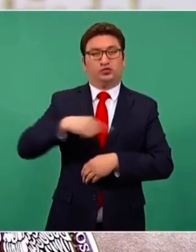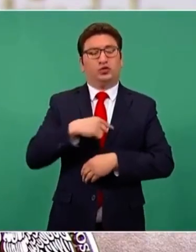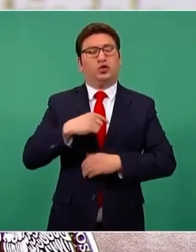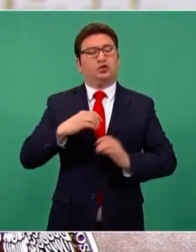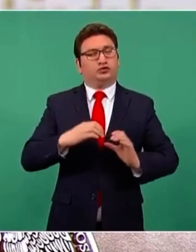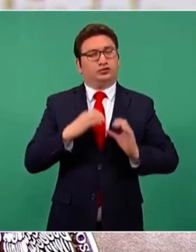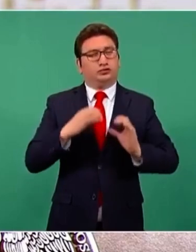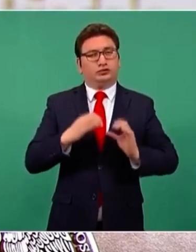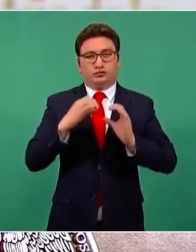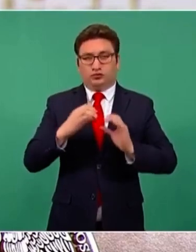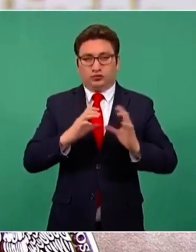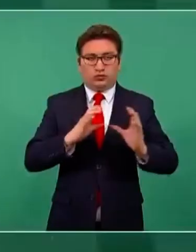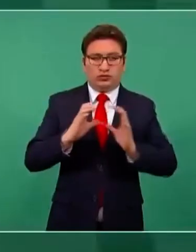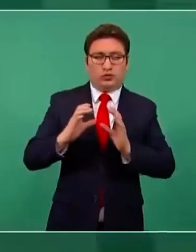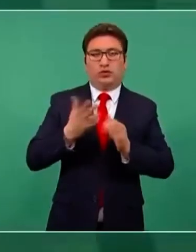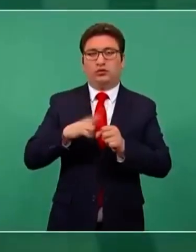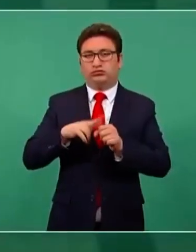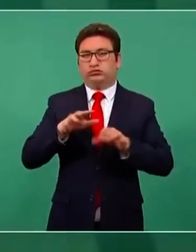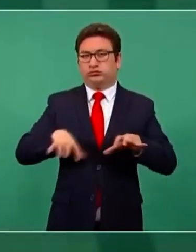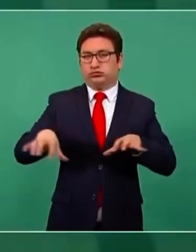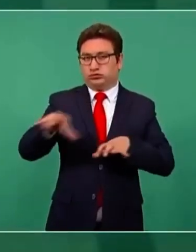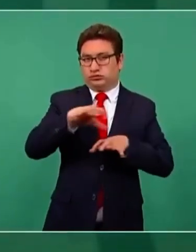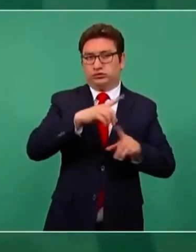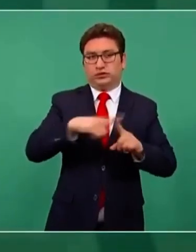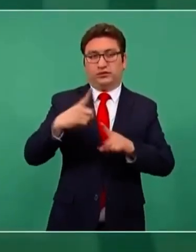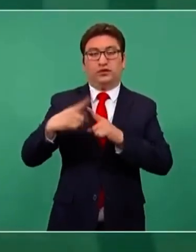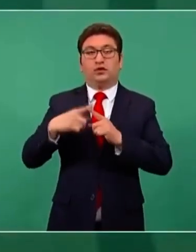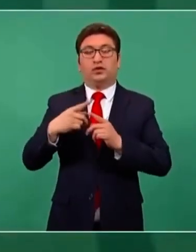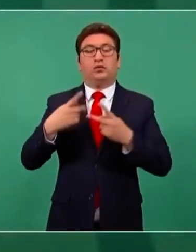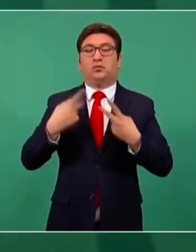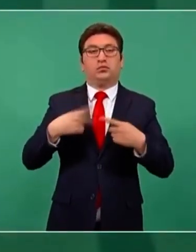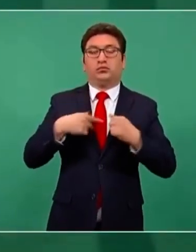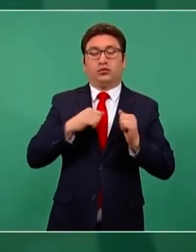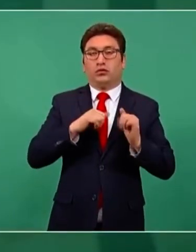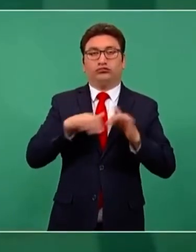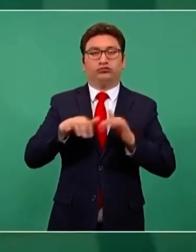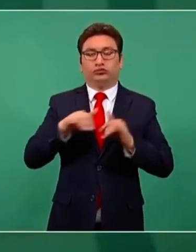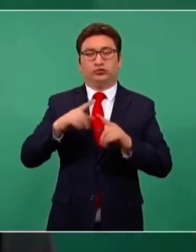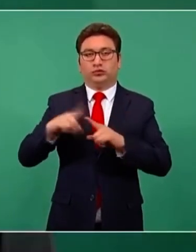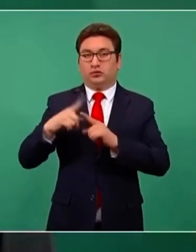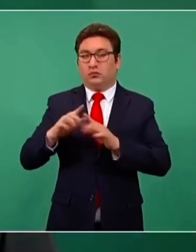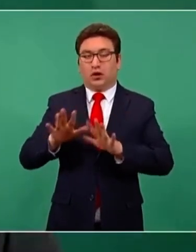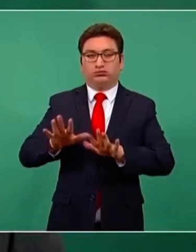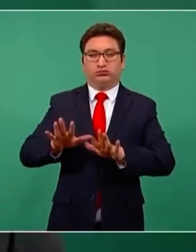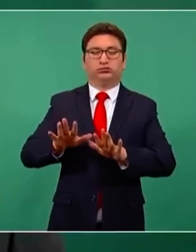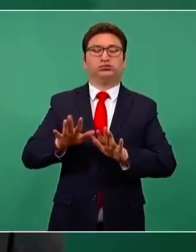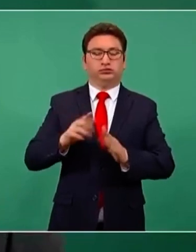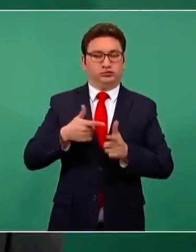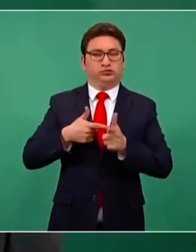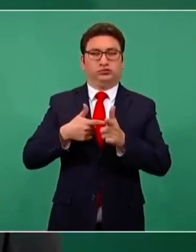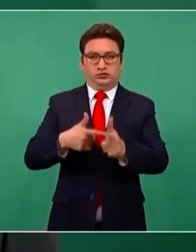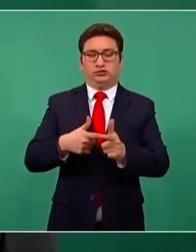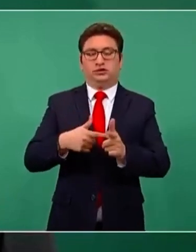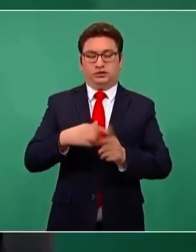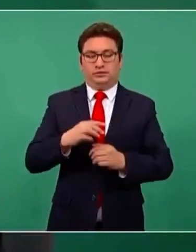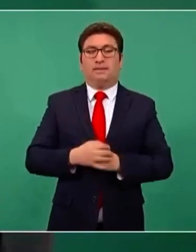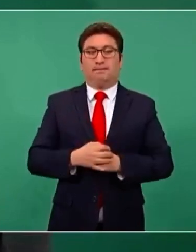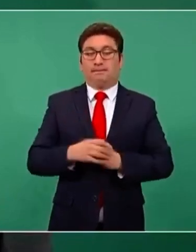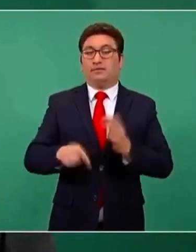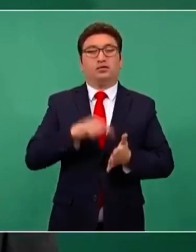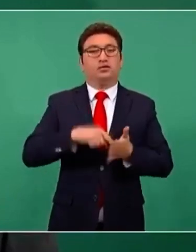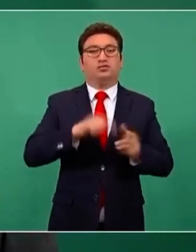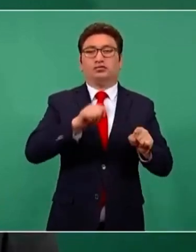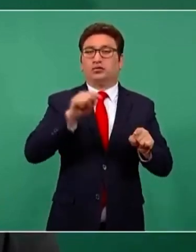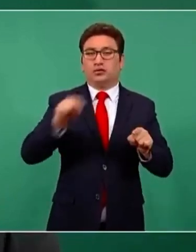reconversión hospitalaria y la capacidad de reconversión está intacta. Desde luego, las unidades de